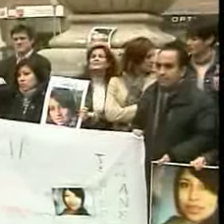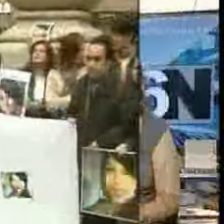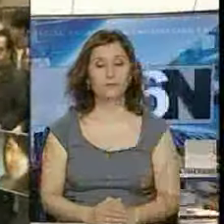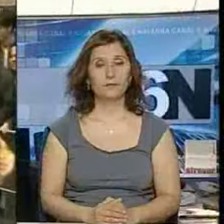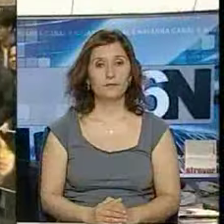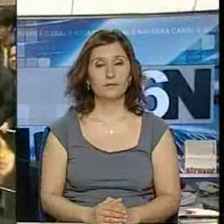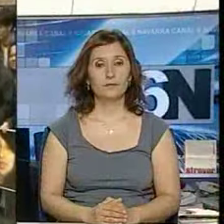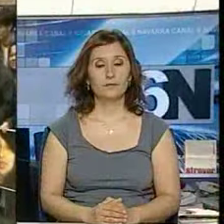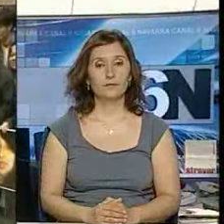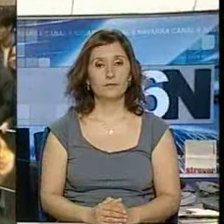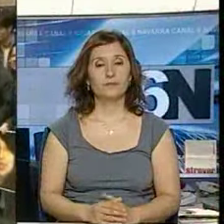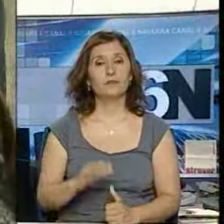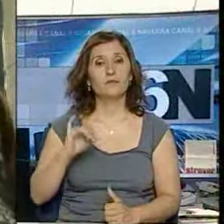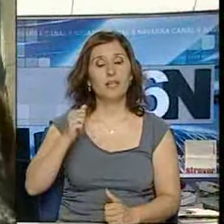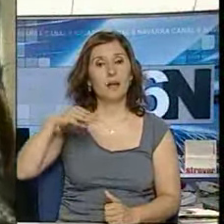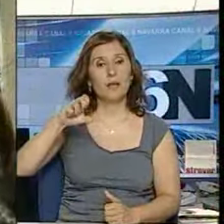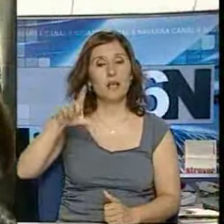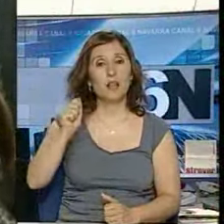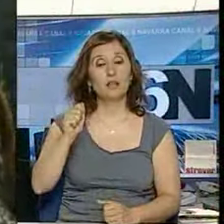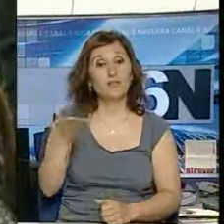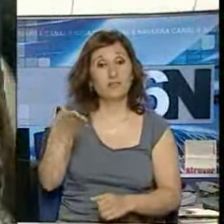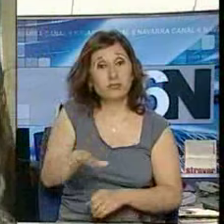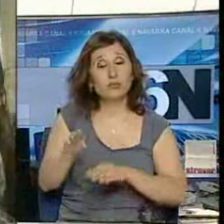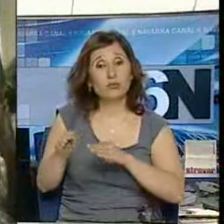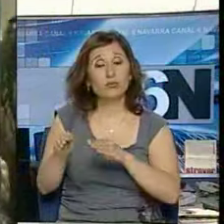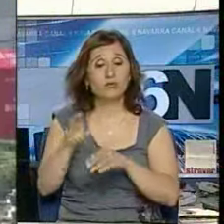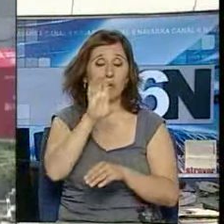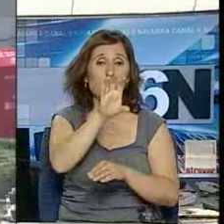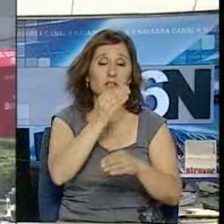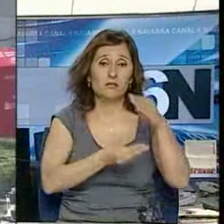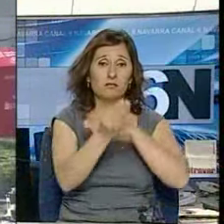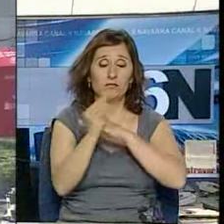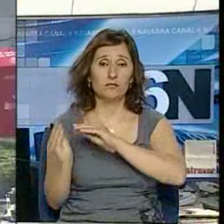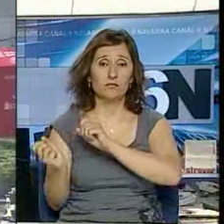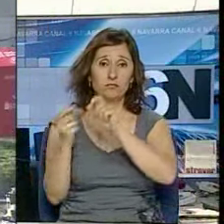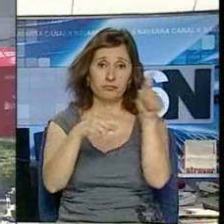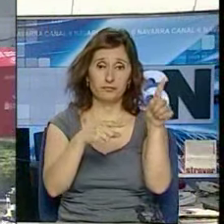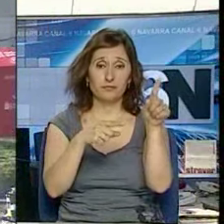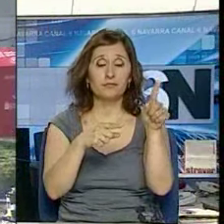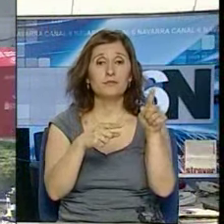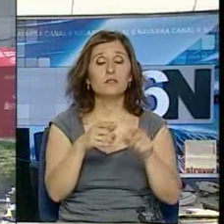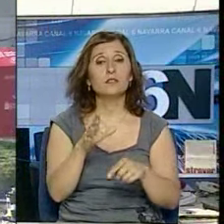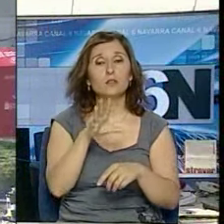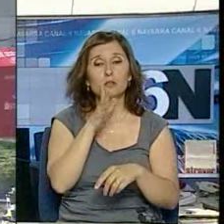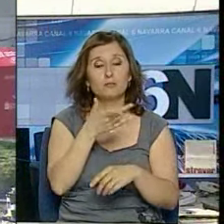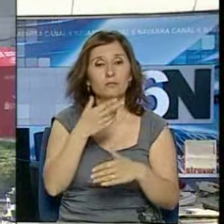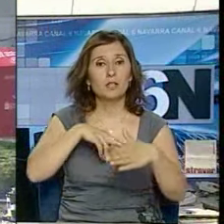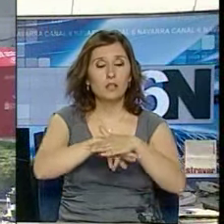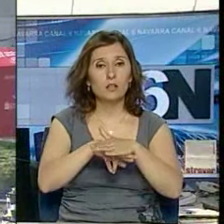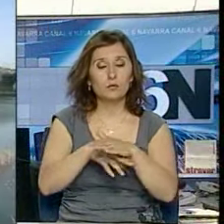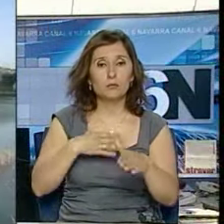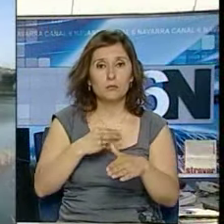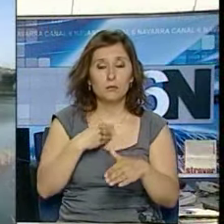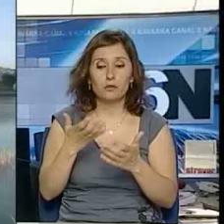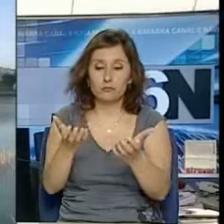El cuerpo de Iyanela Zaruma será repatriado en los próximos días a su país natal después de la obtención de los recursos necesarios